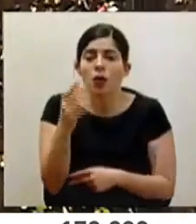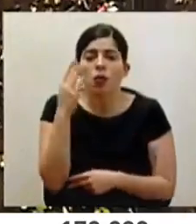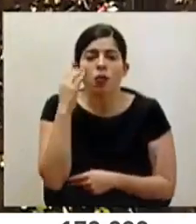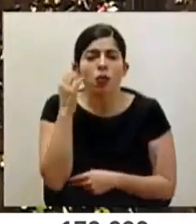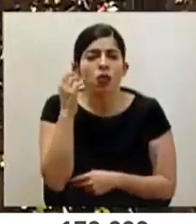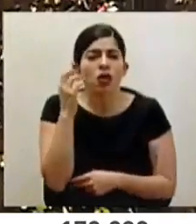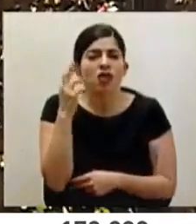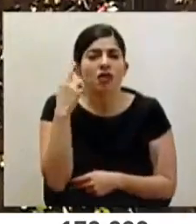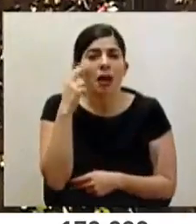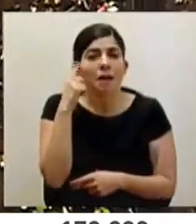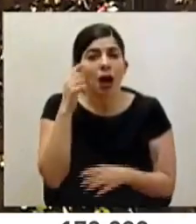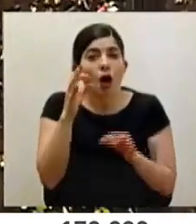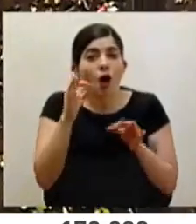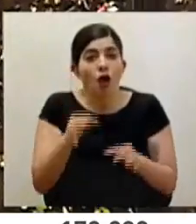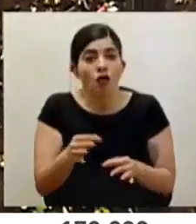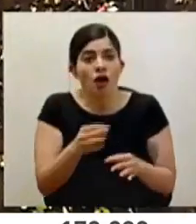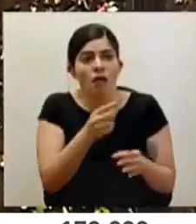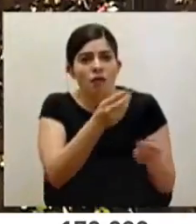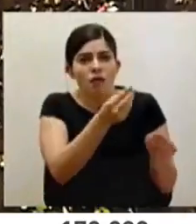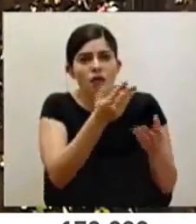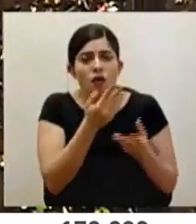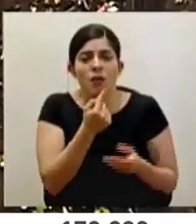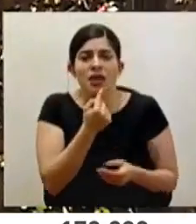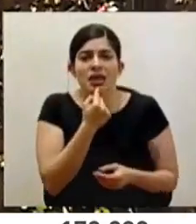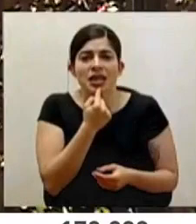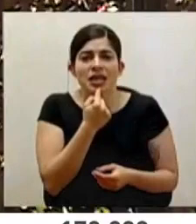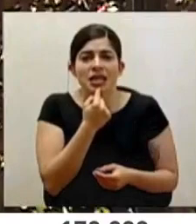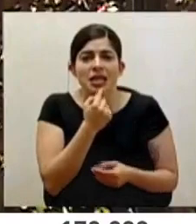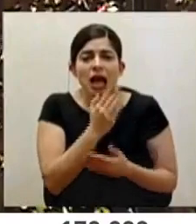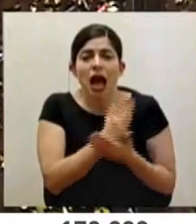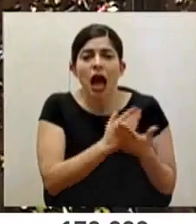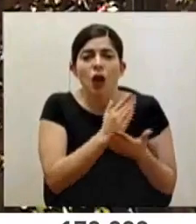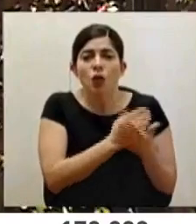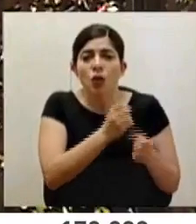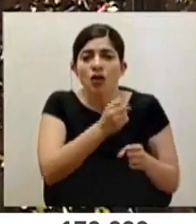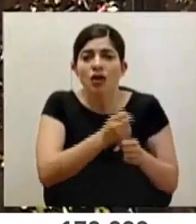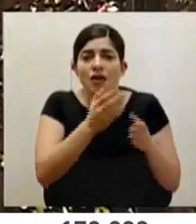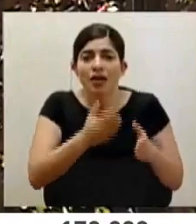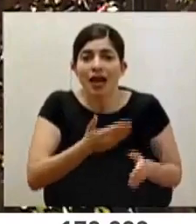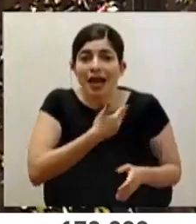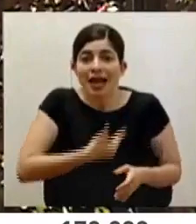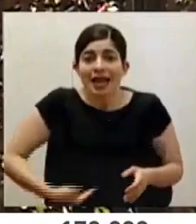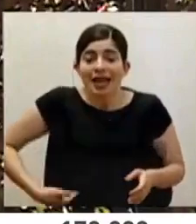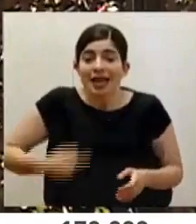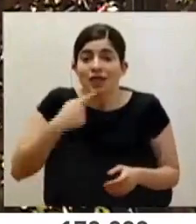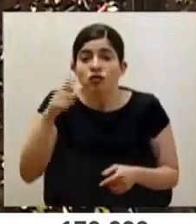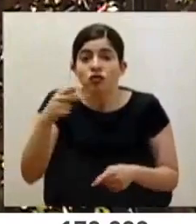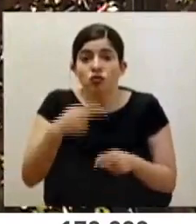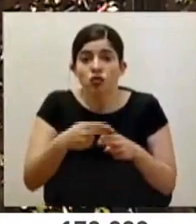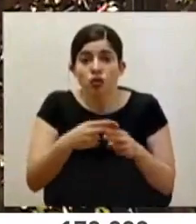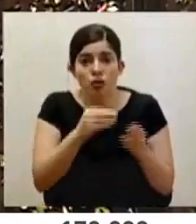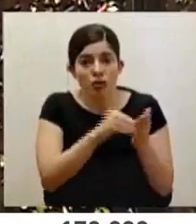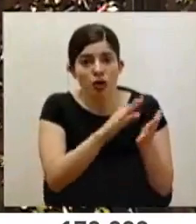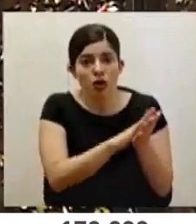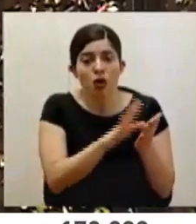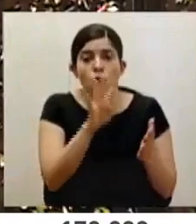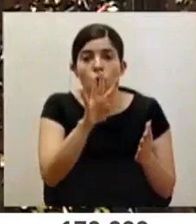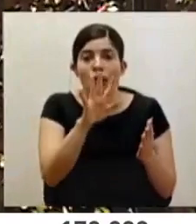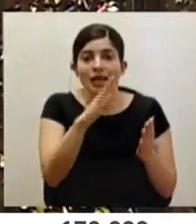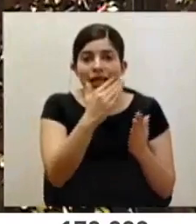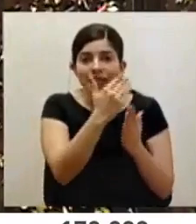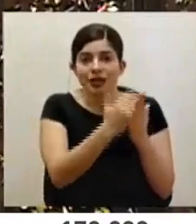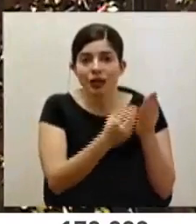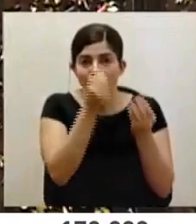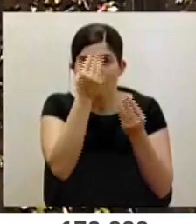por el afán de confirmar o descartar una información de que nos dicen algunos funcionarios de Heredia de que su nombre está dentro de los 45 del